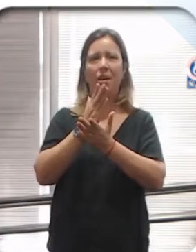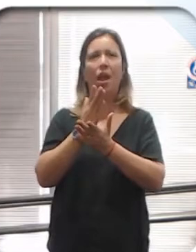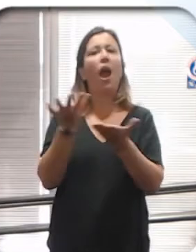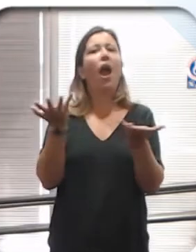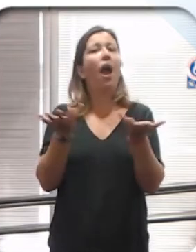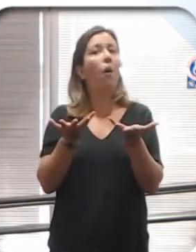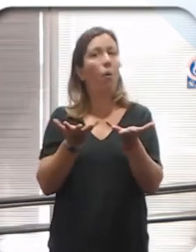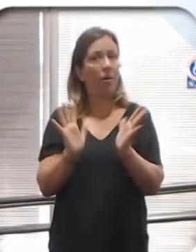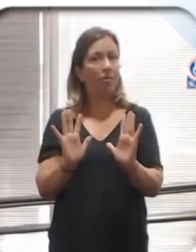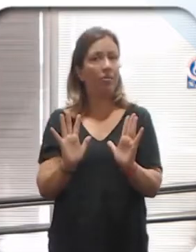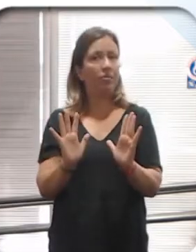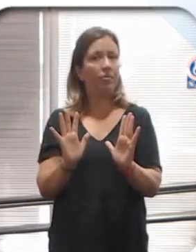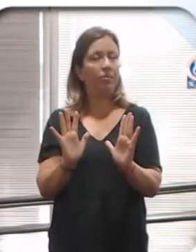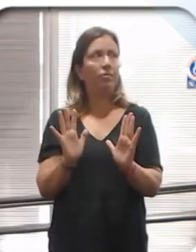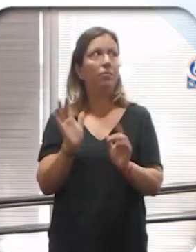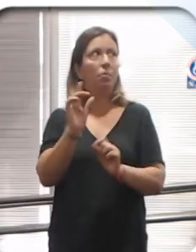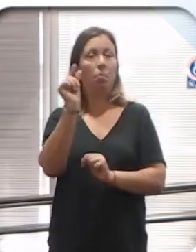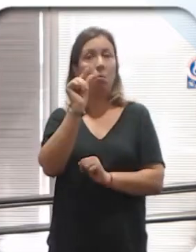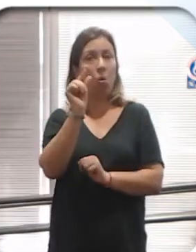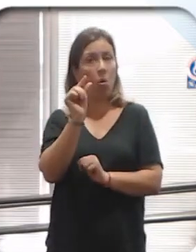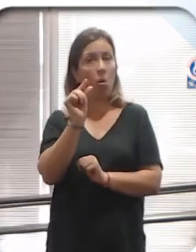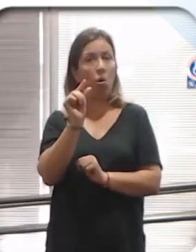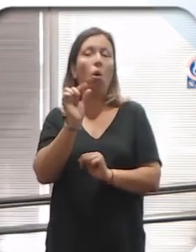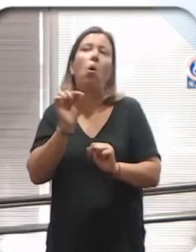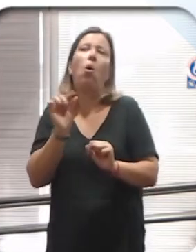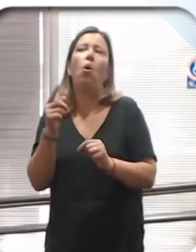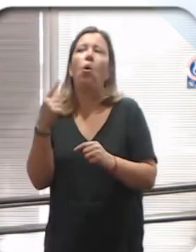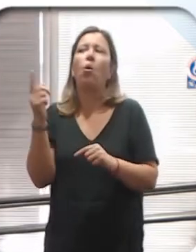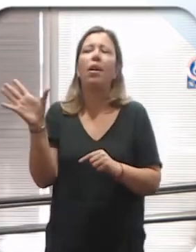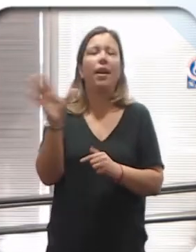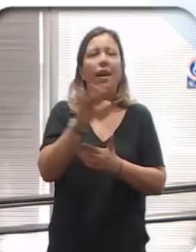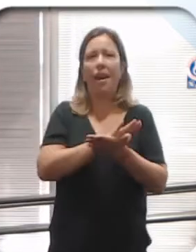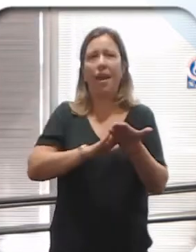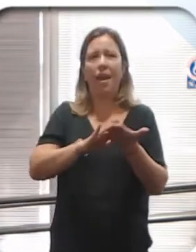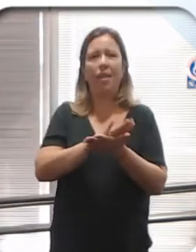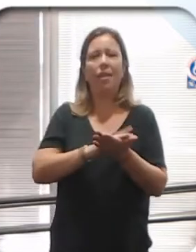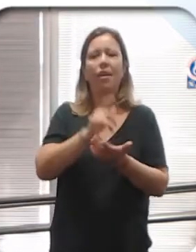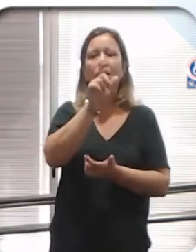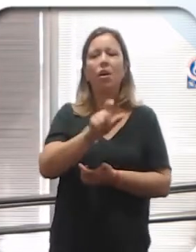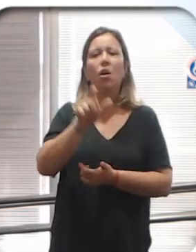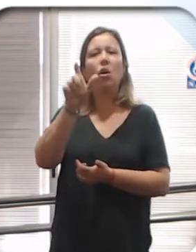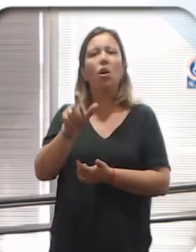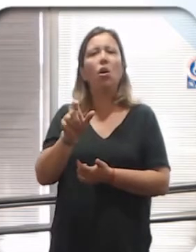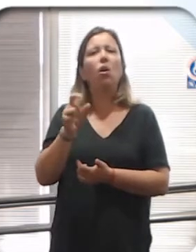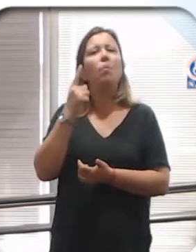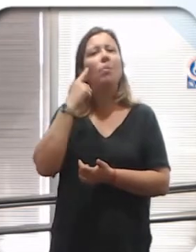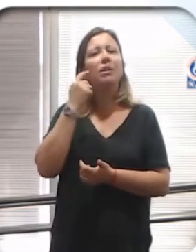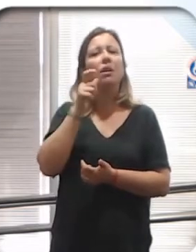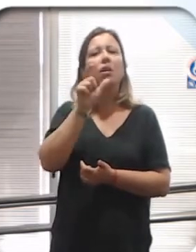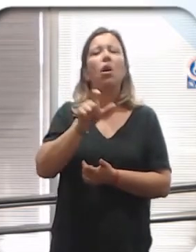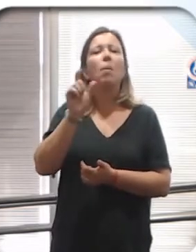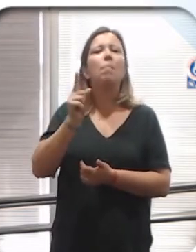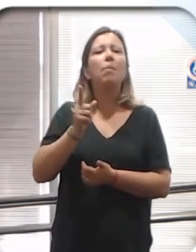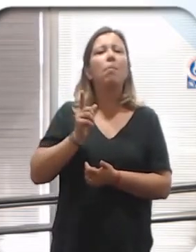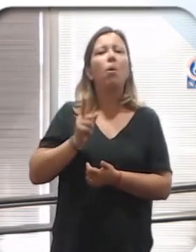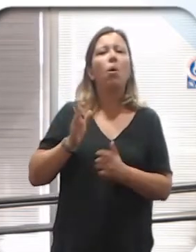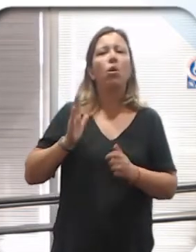Ahora bien, pocos, y capaz que ninguno, pensó en una pareja que fuera homosexual.